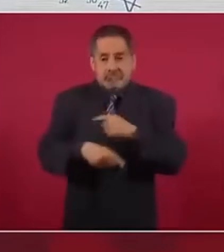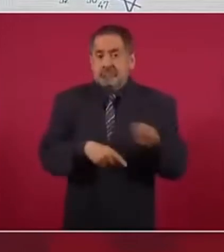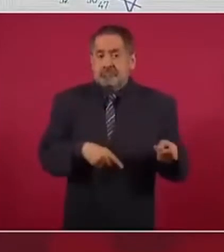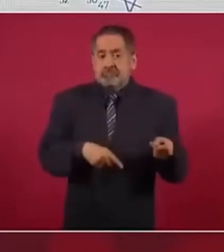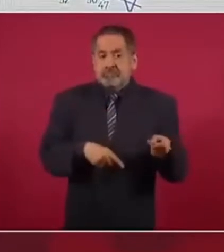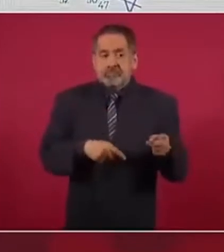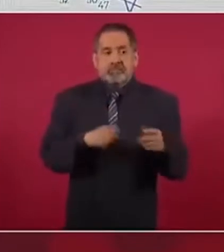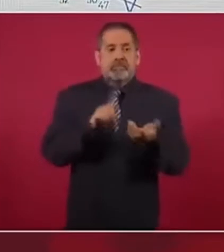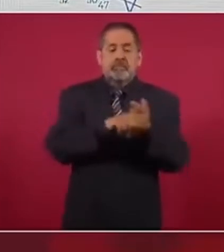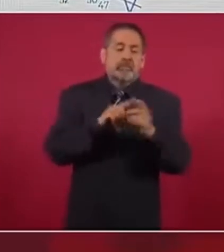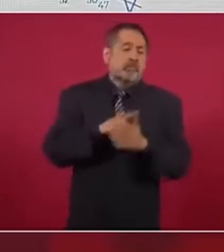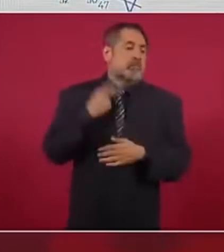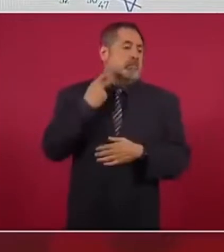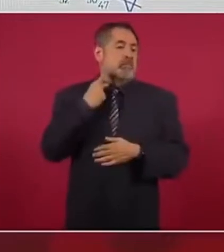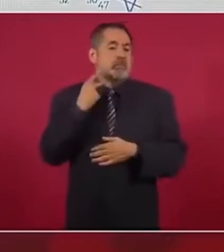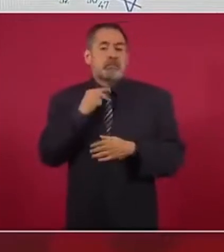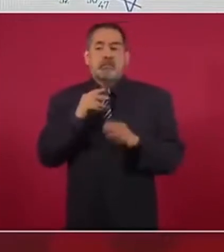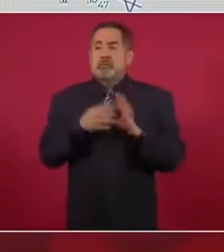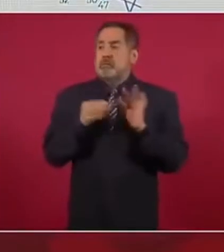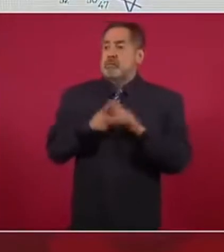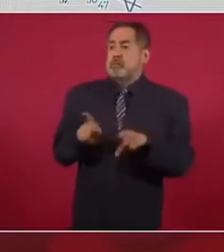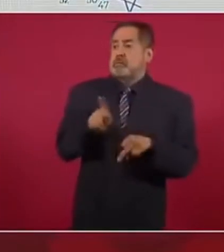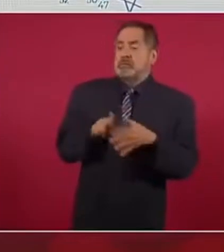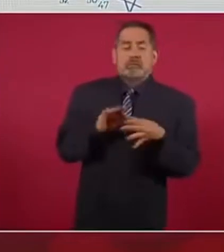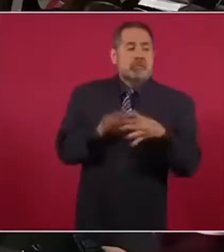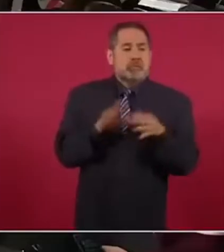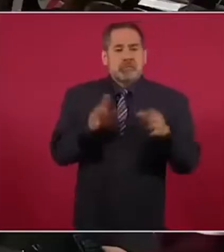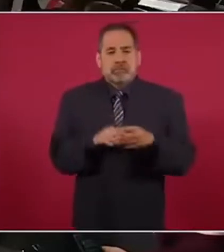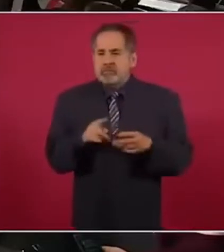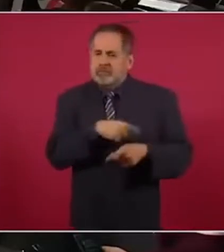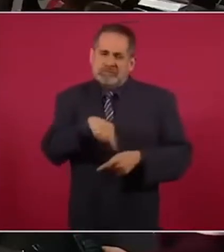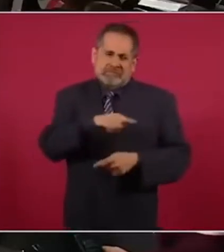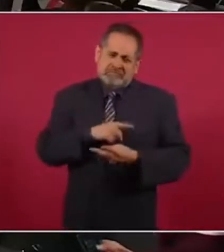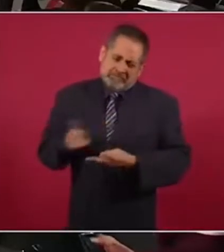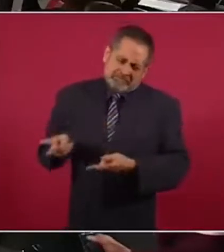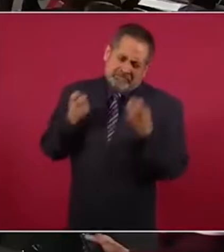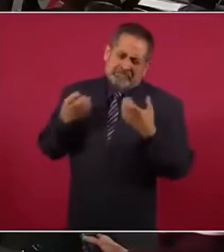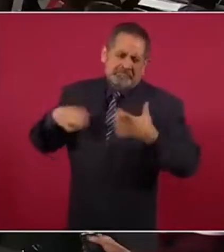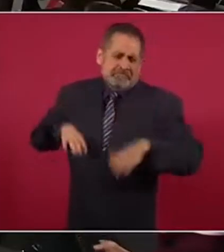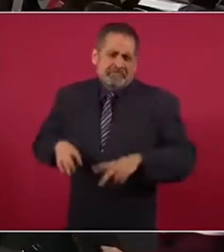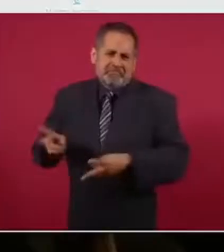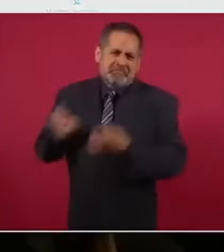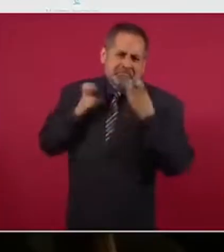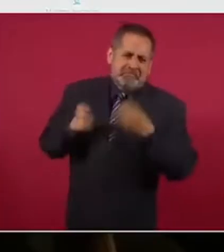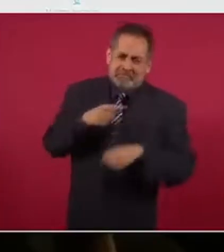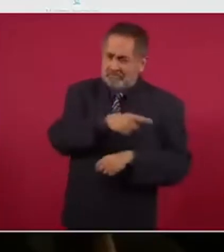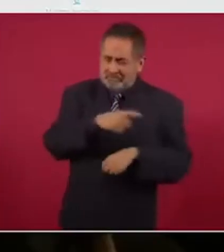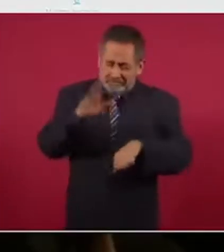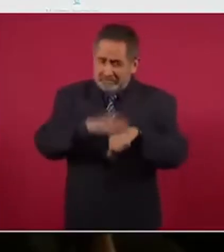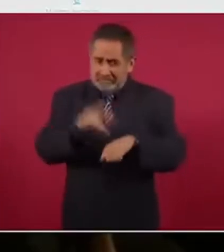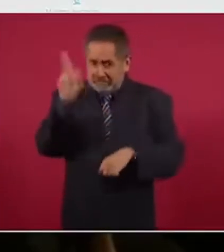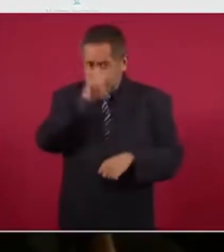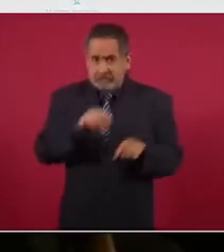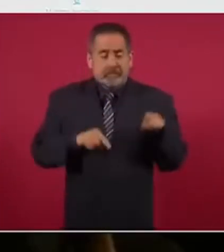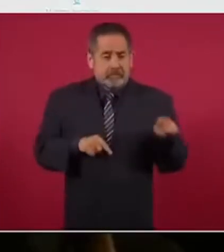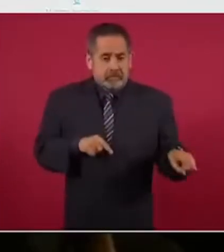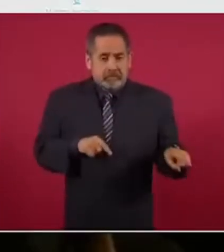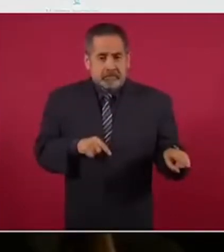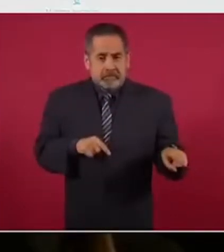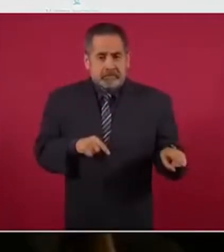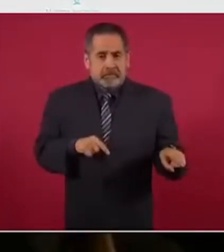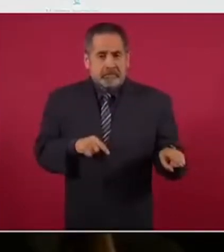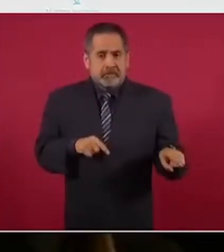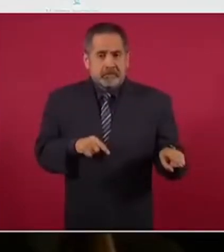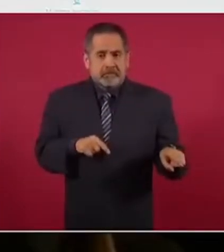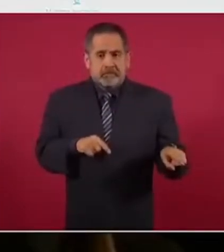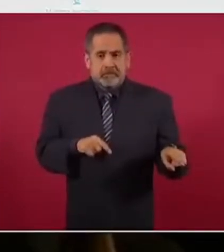delincuencia de cuello blanco, los que se han dedicado a saquear, a robar al país. Ellos son los que quieren